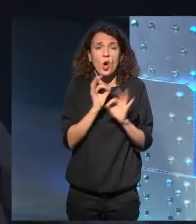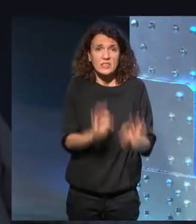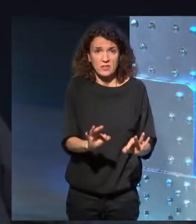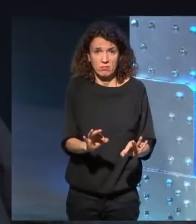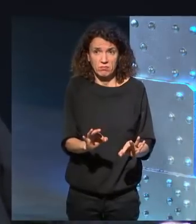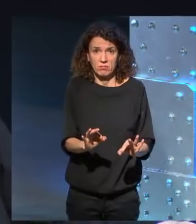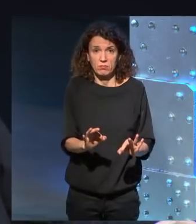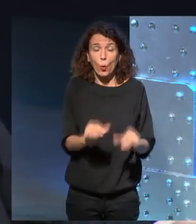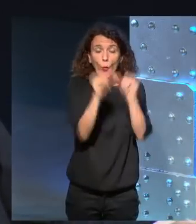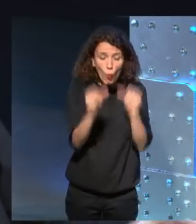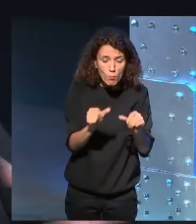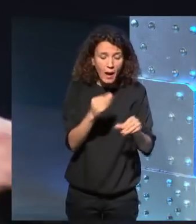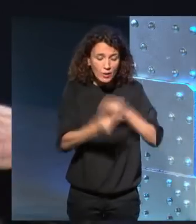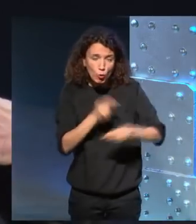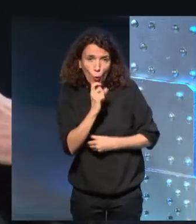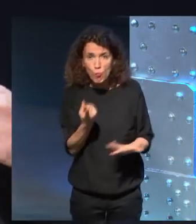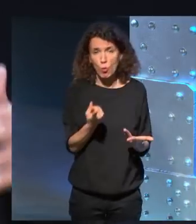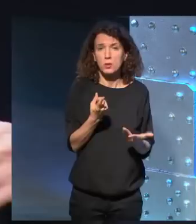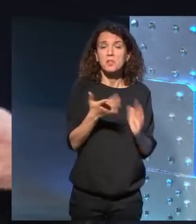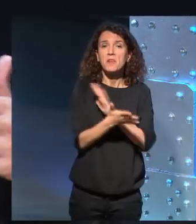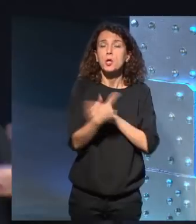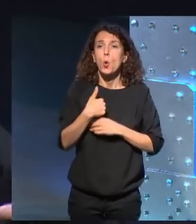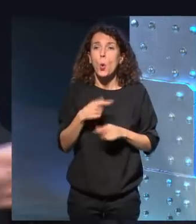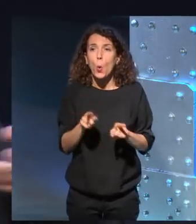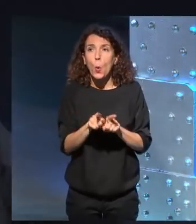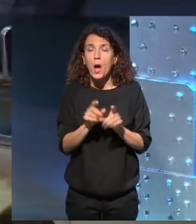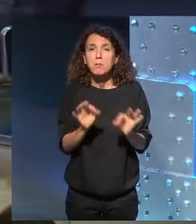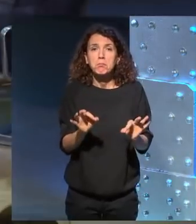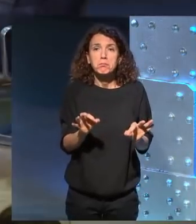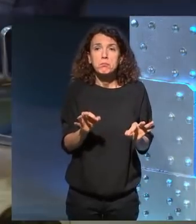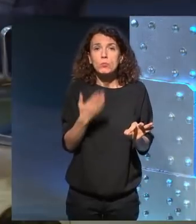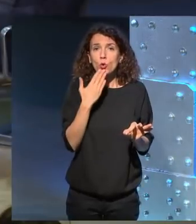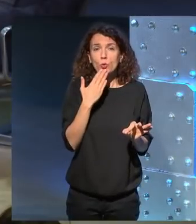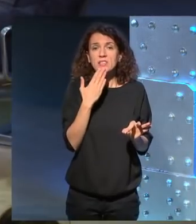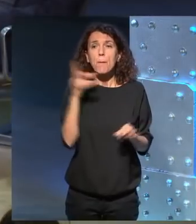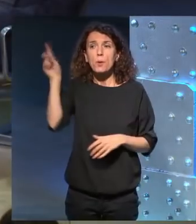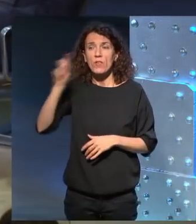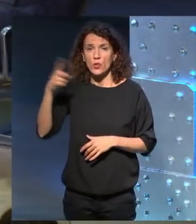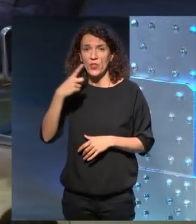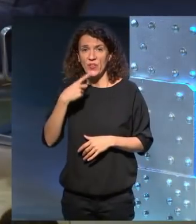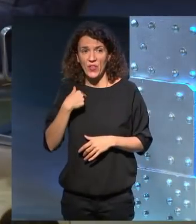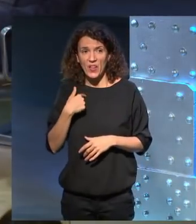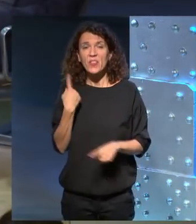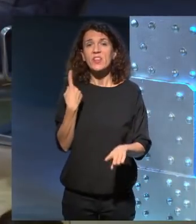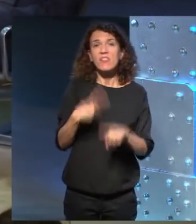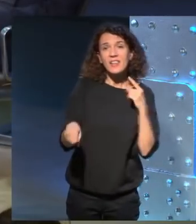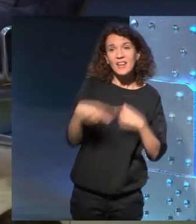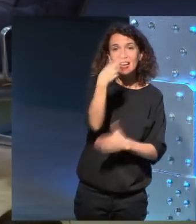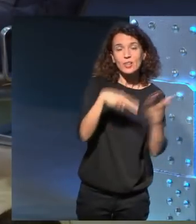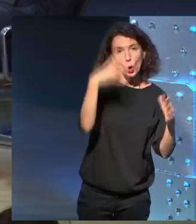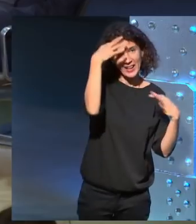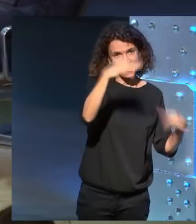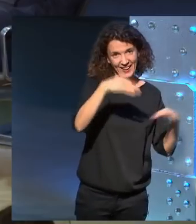veo como está hecho eso no entro como decía un profesor que hacía la diferencia entre el lector